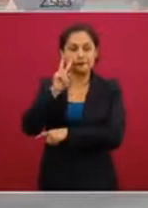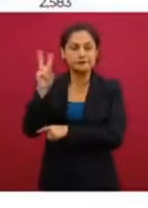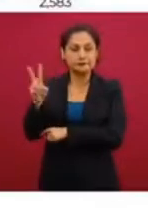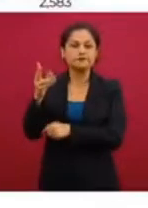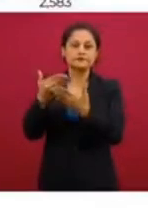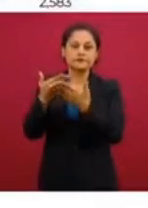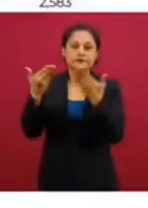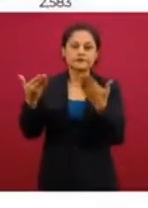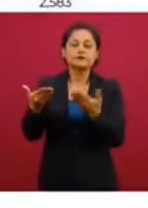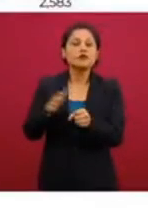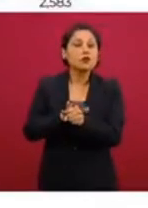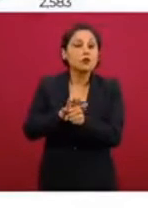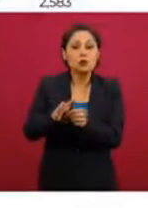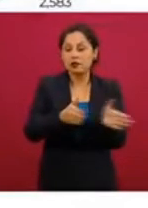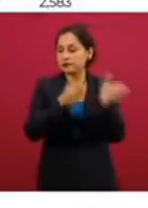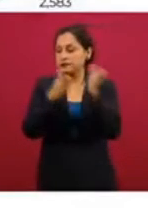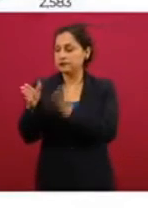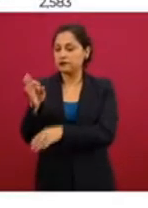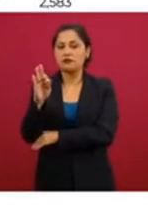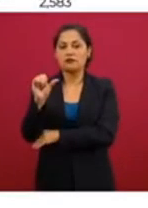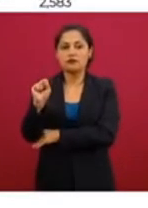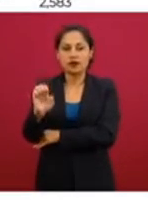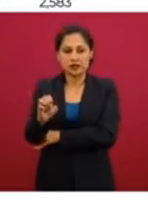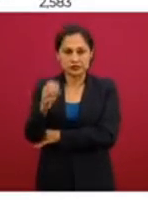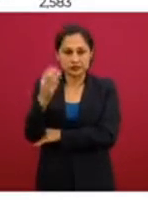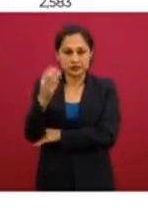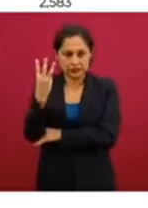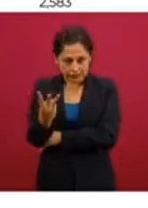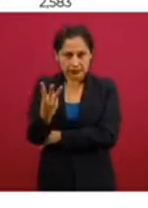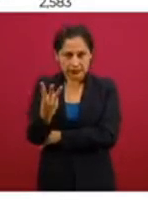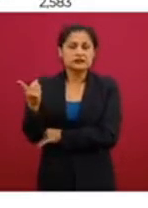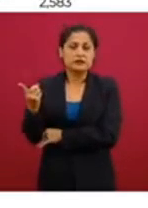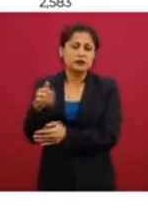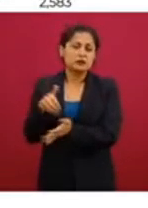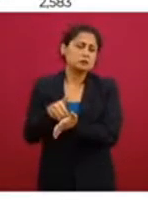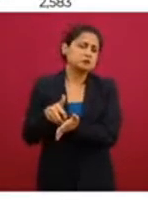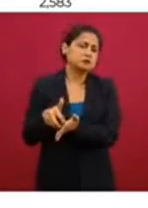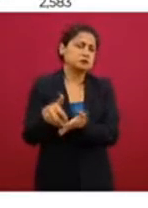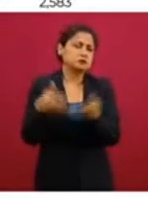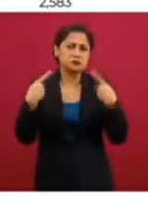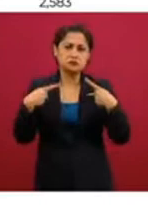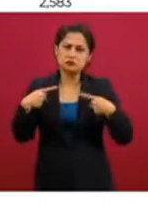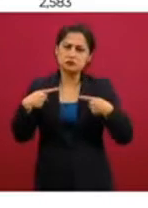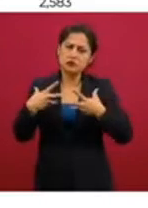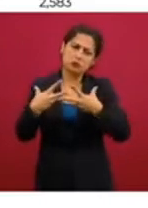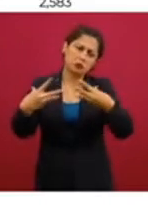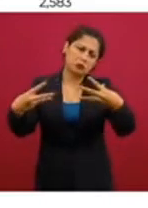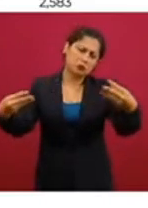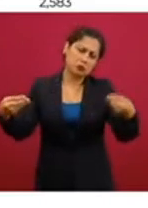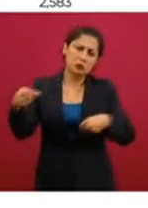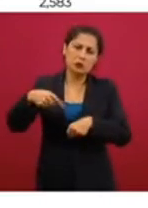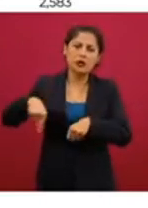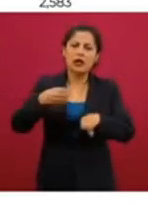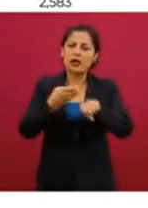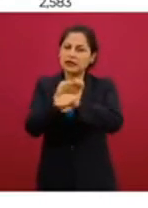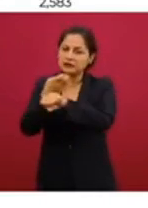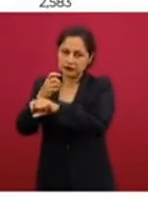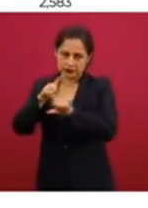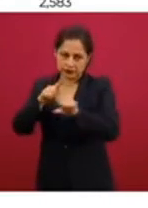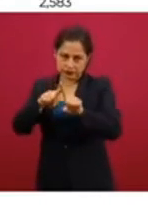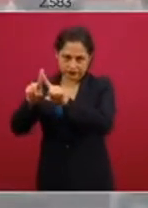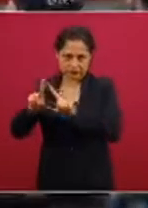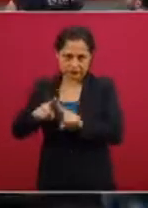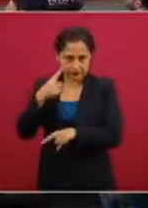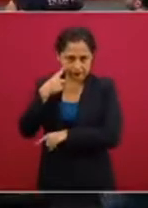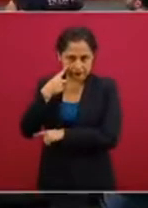de la epidemia es la ocurrencia de millares de casos en distintas regiones del país. En la siguiente diapositiva